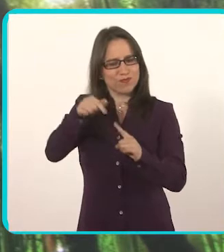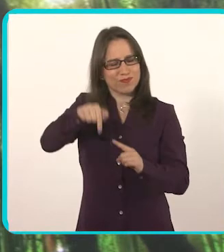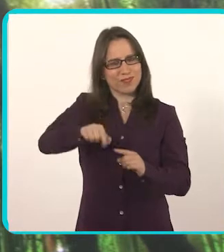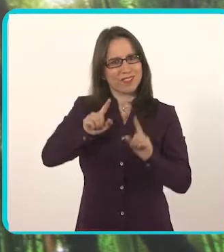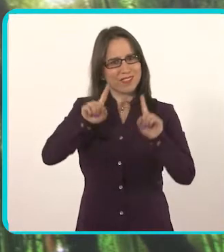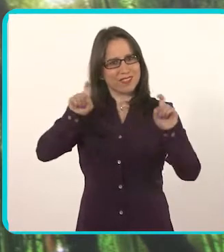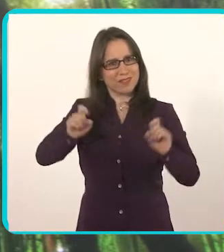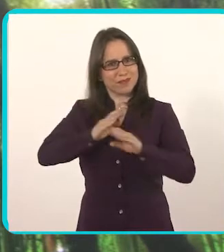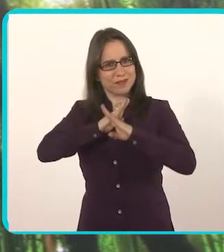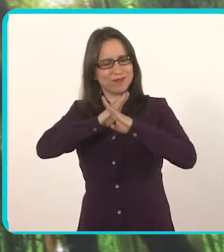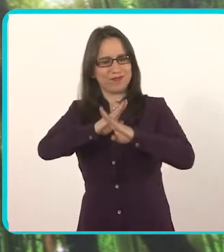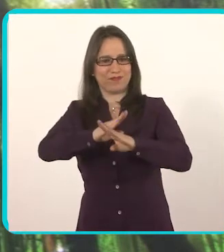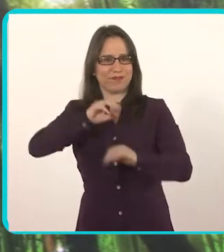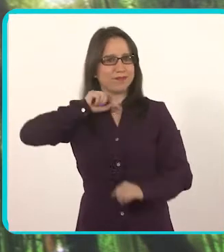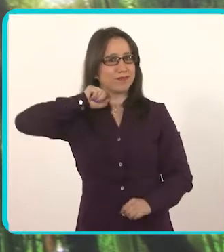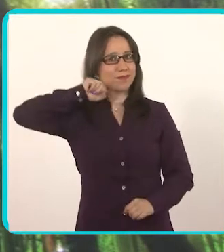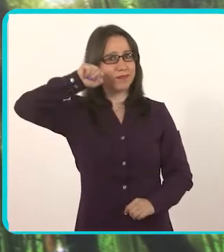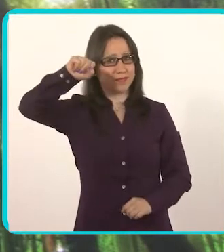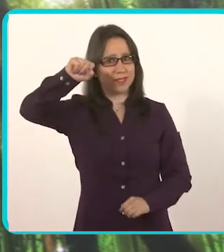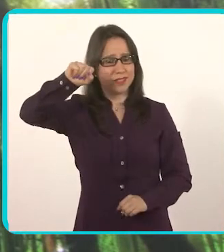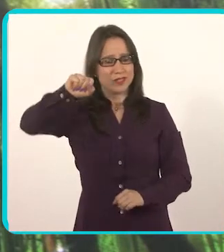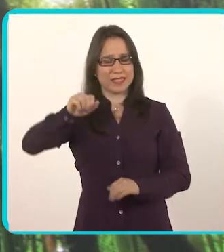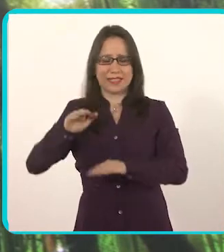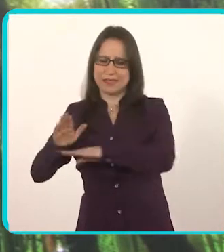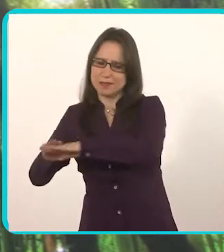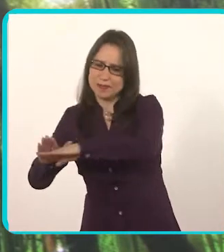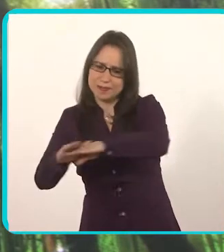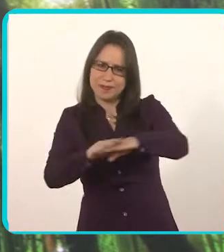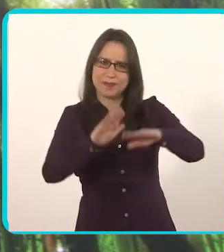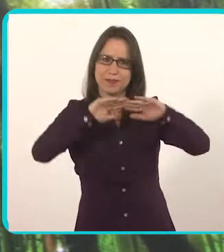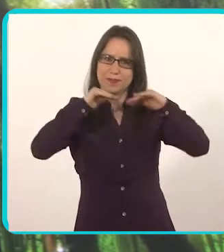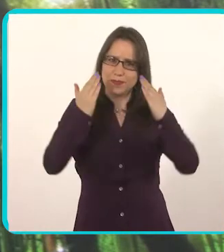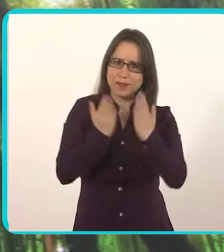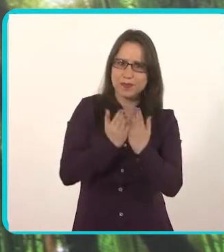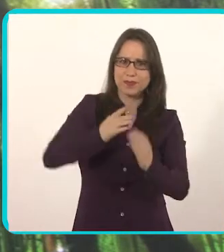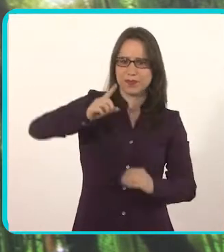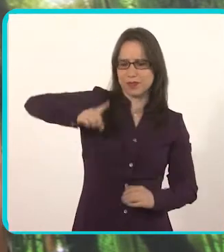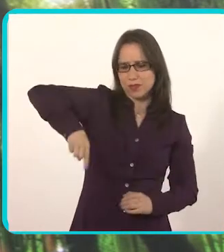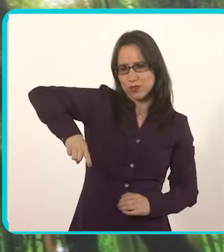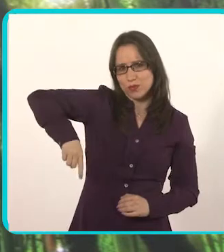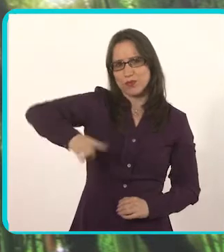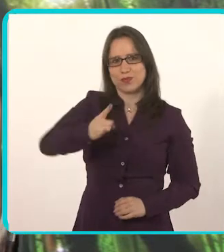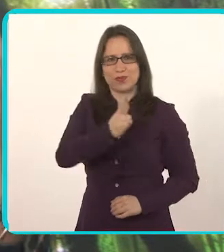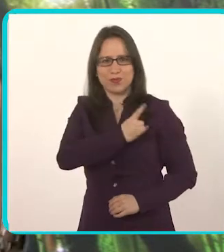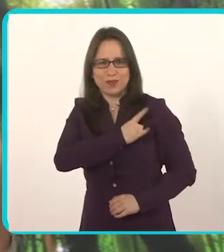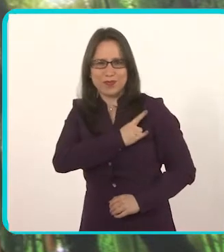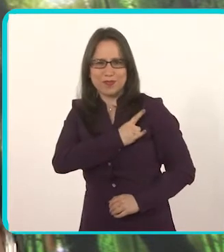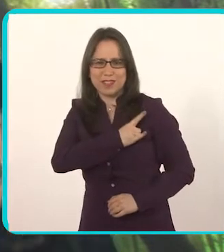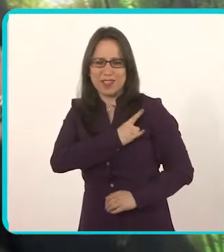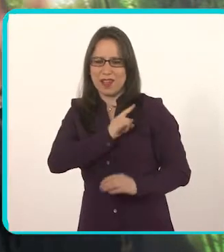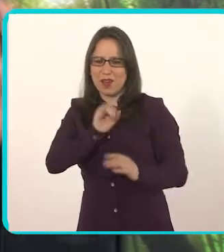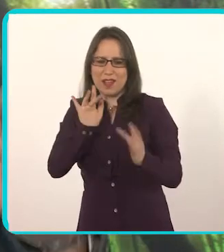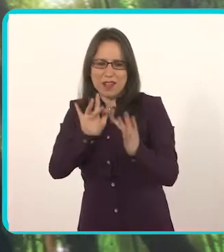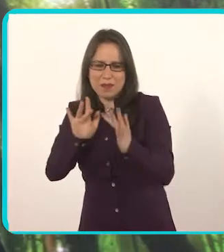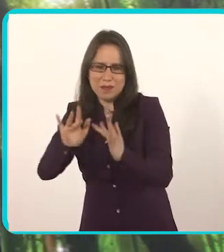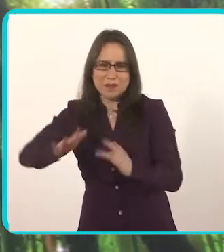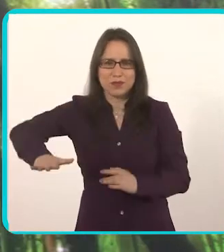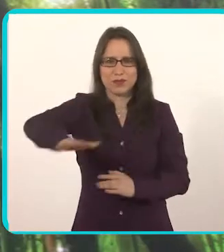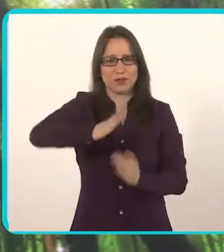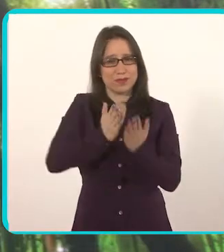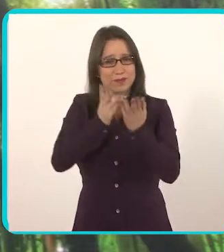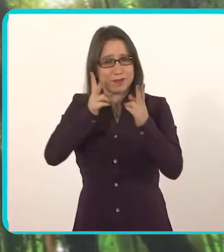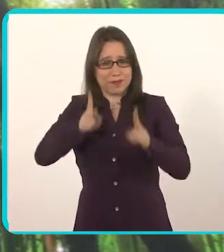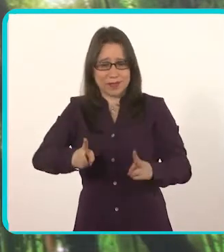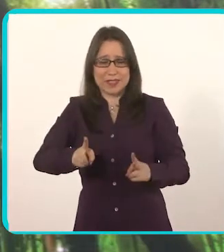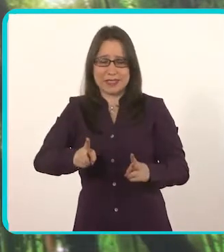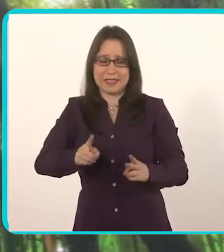la Salud dedicado a la depresión, hace un llamado para la prevención de esta enfermedad en los colegios, escuelas, universidades y demás entornos